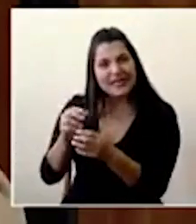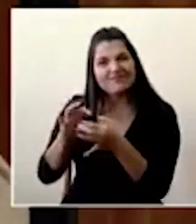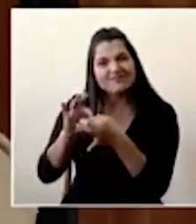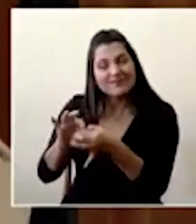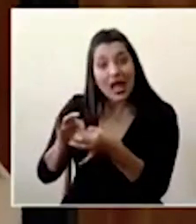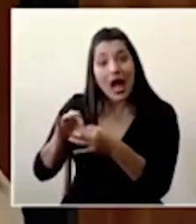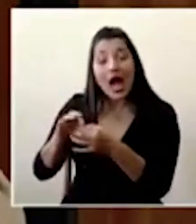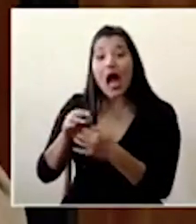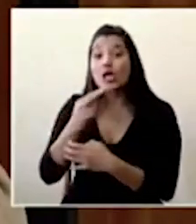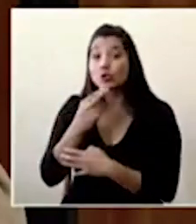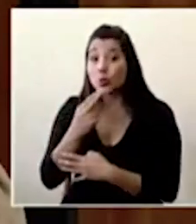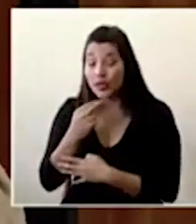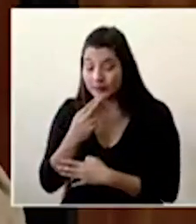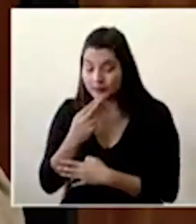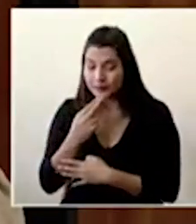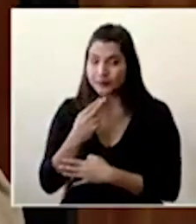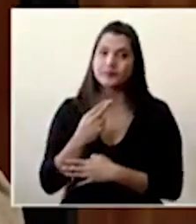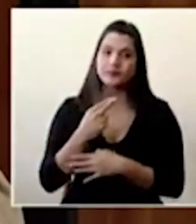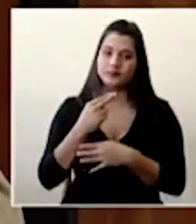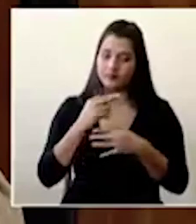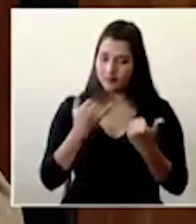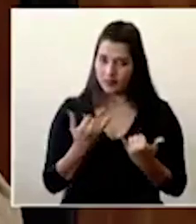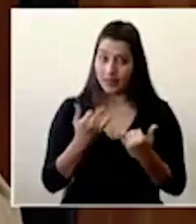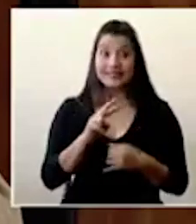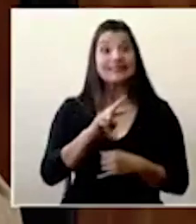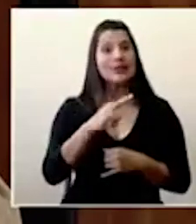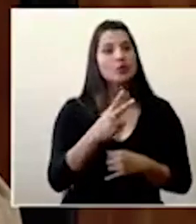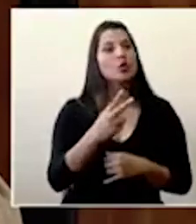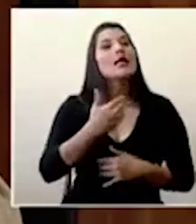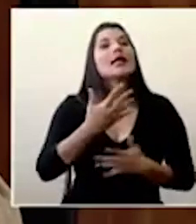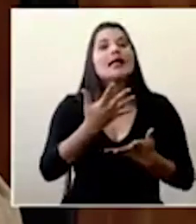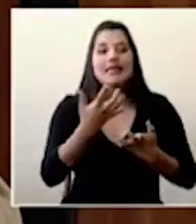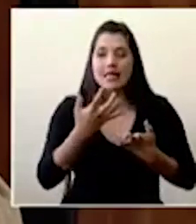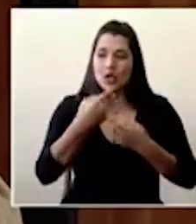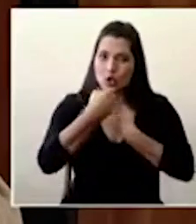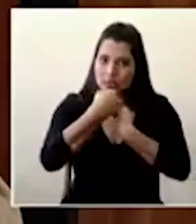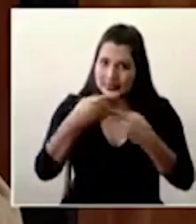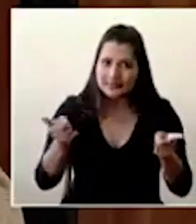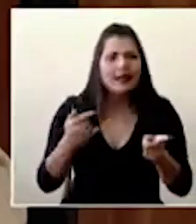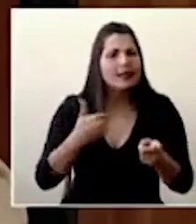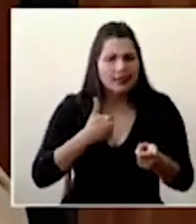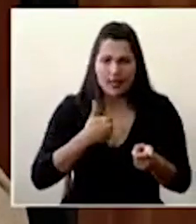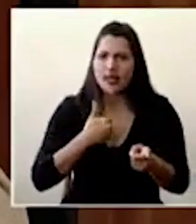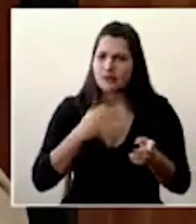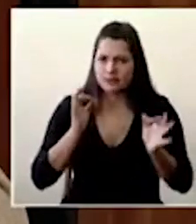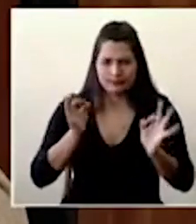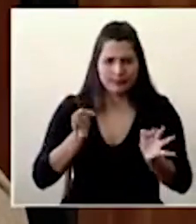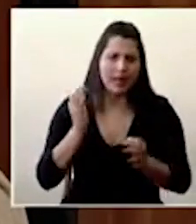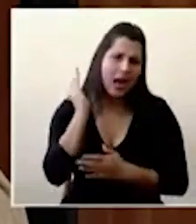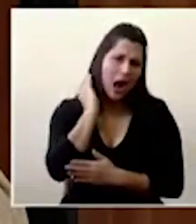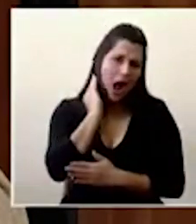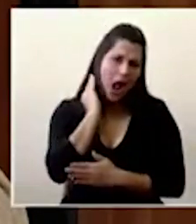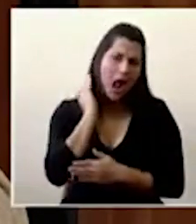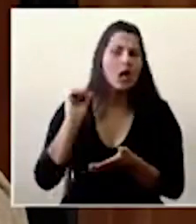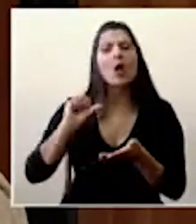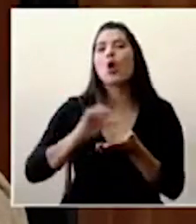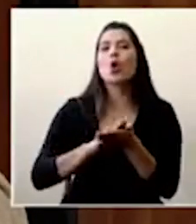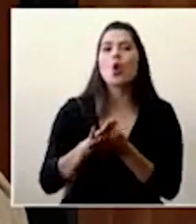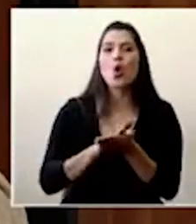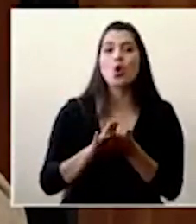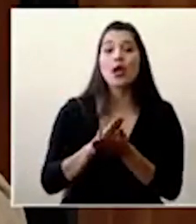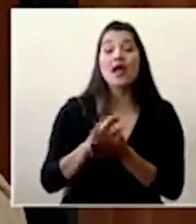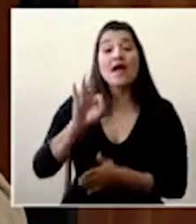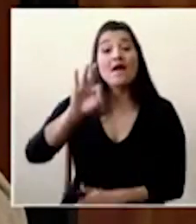En segundo lugar, quiero decirles que tenemos el suficiente alcohol. En este momento, la FANAL cuenta con un millón de